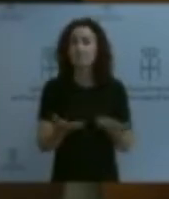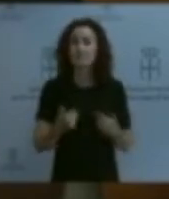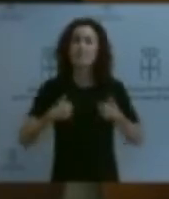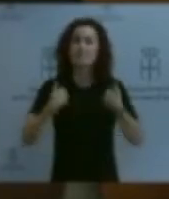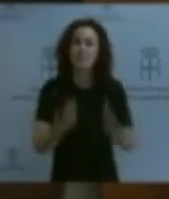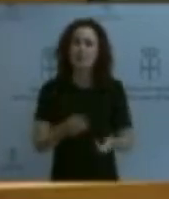mojado. Nada más, gracias.